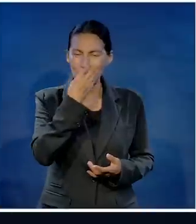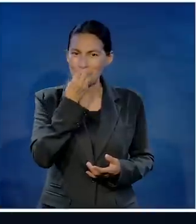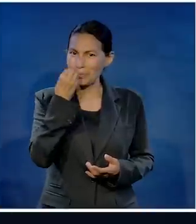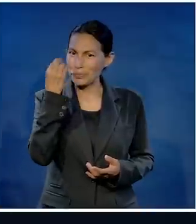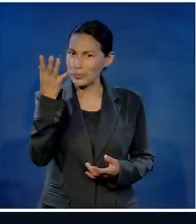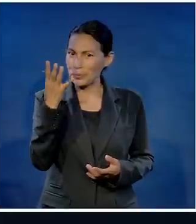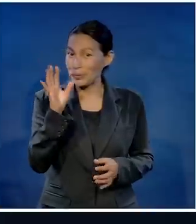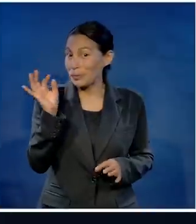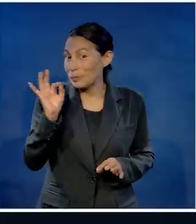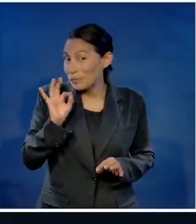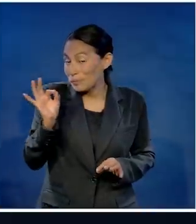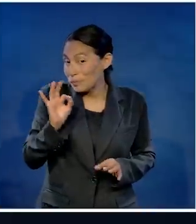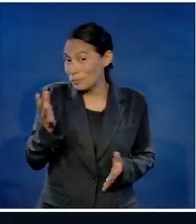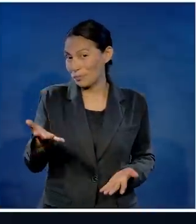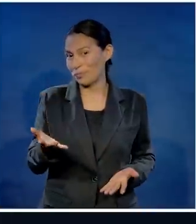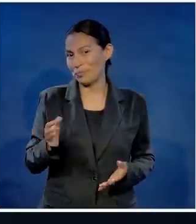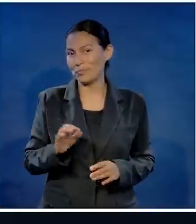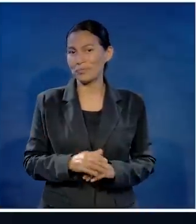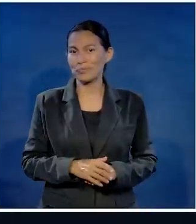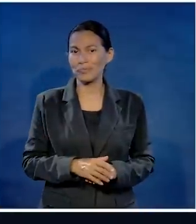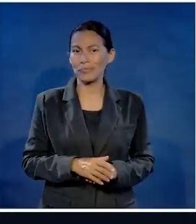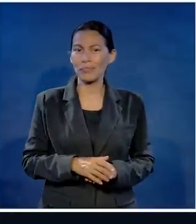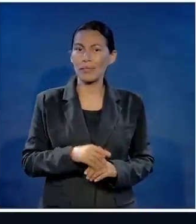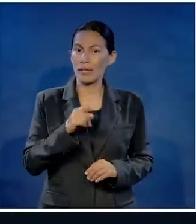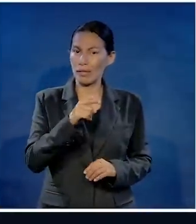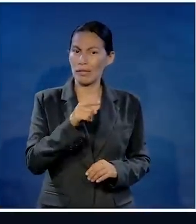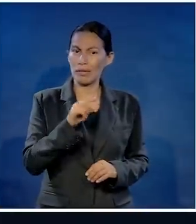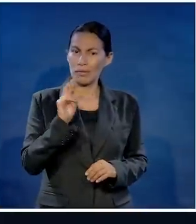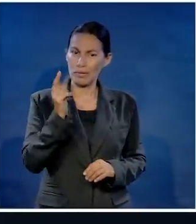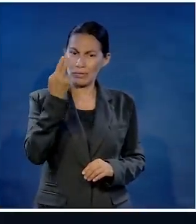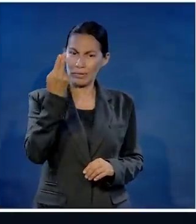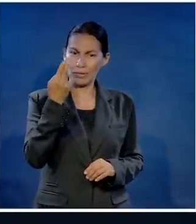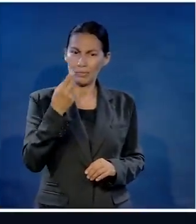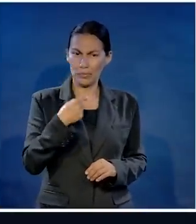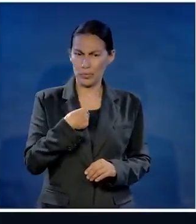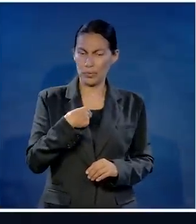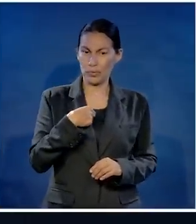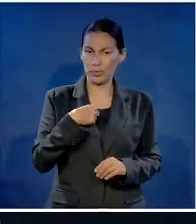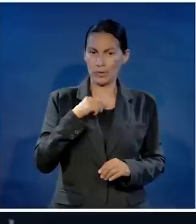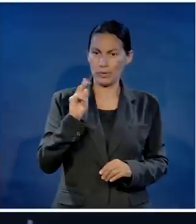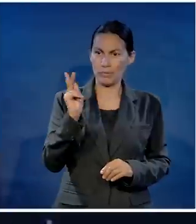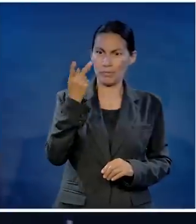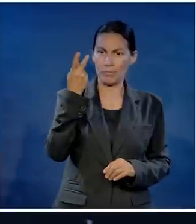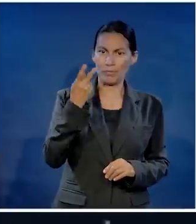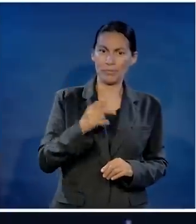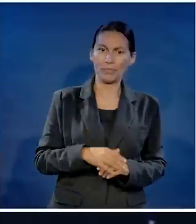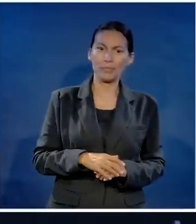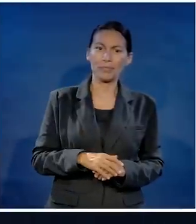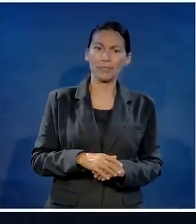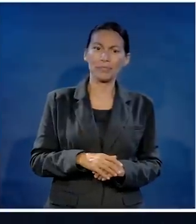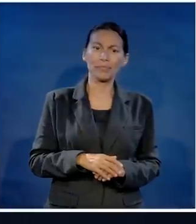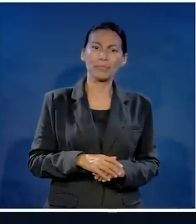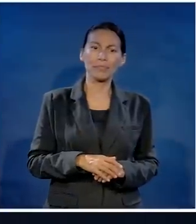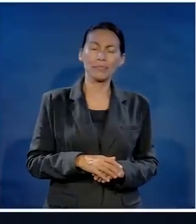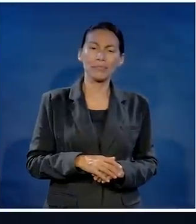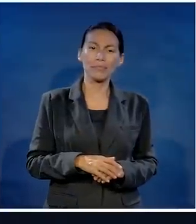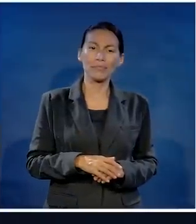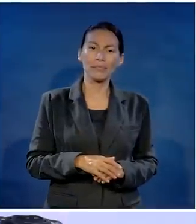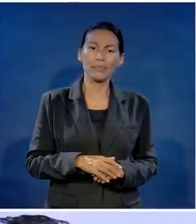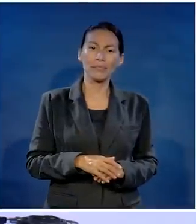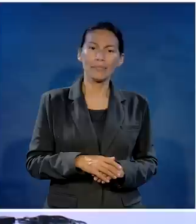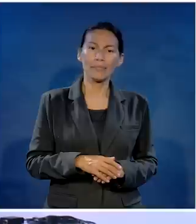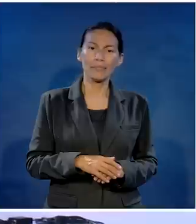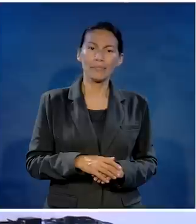repente vi a una muchacha y dije oh a lo mejor quién sabe era una muchacha universitaria pero yo estaba en la prepa